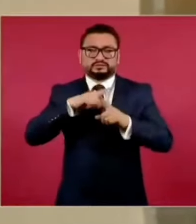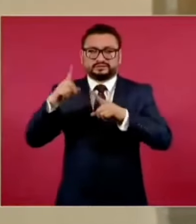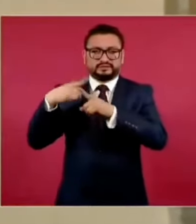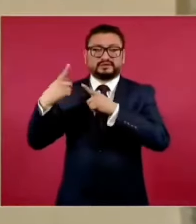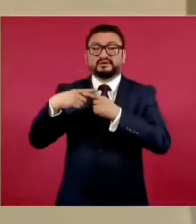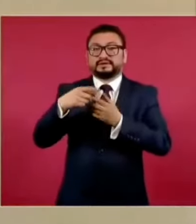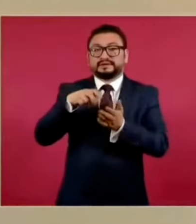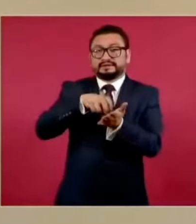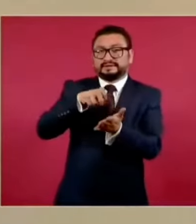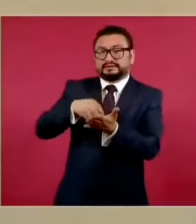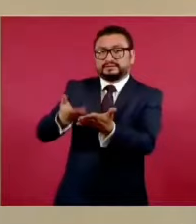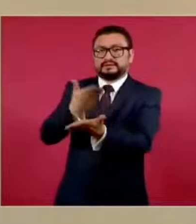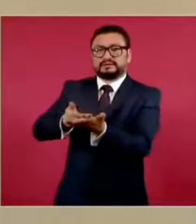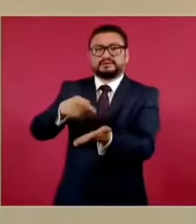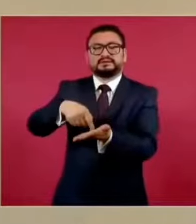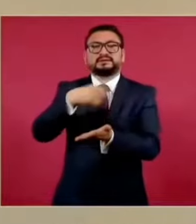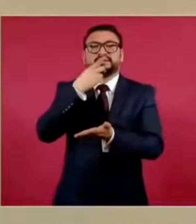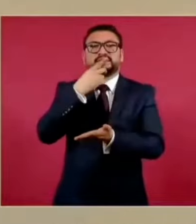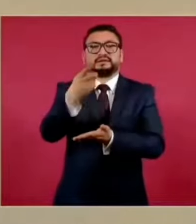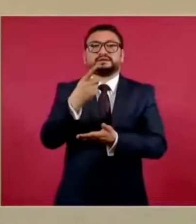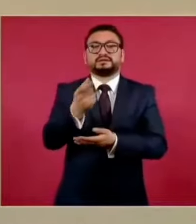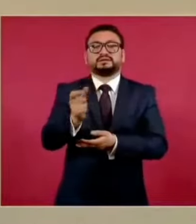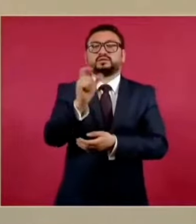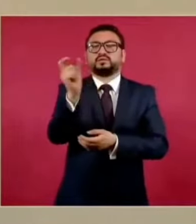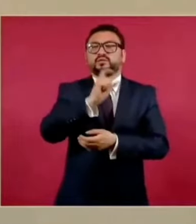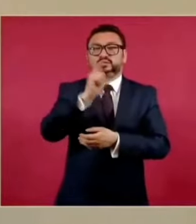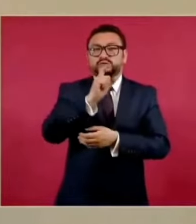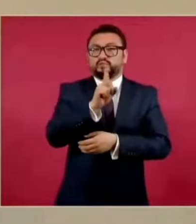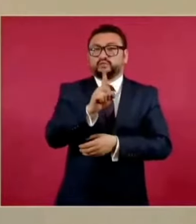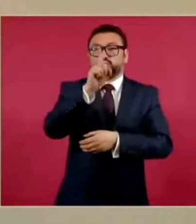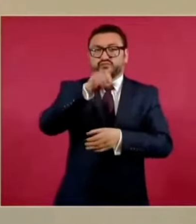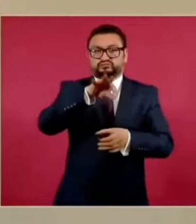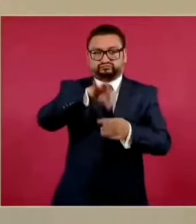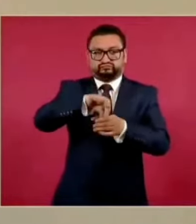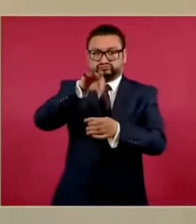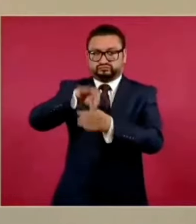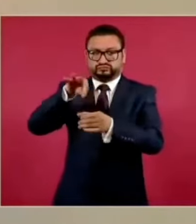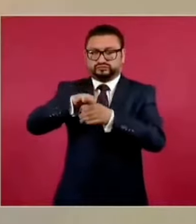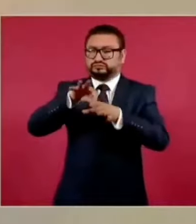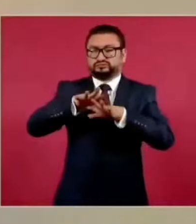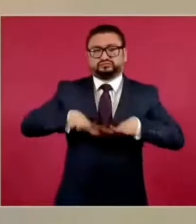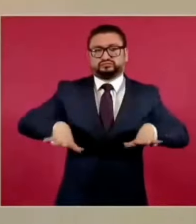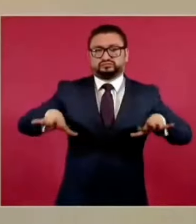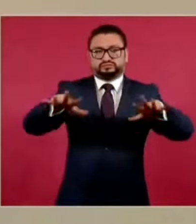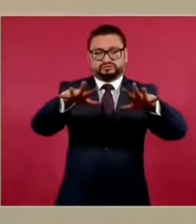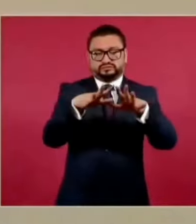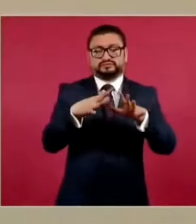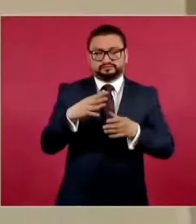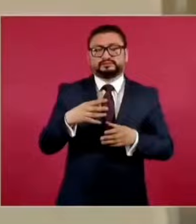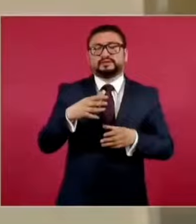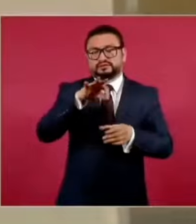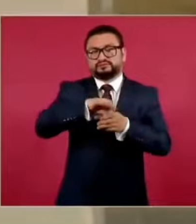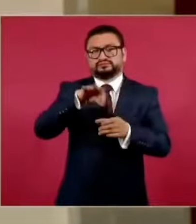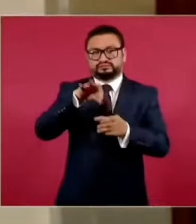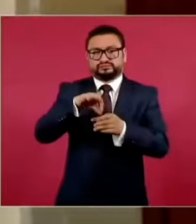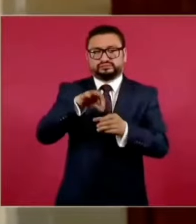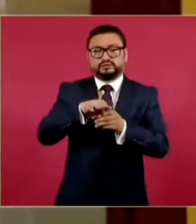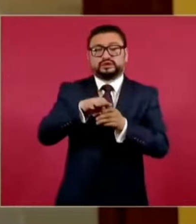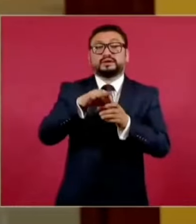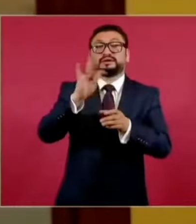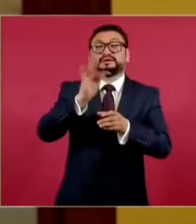la reforma es que va a haber una elección extraordinaria. Va a haber una elección extraordinaria que se